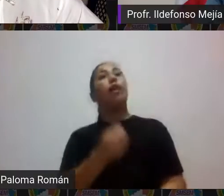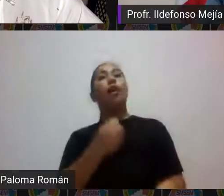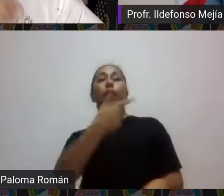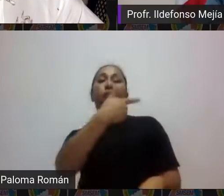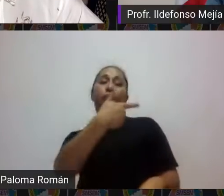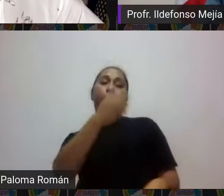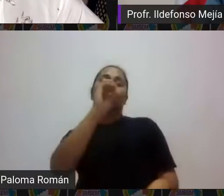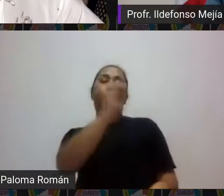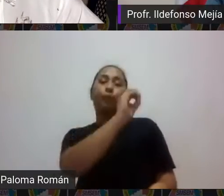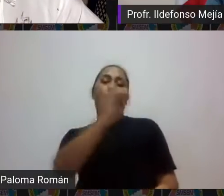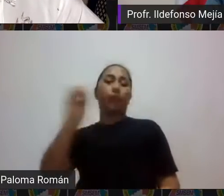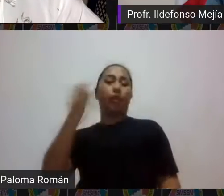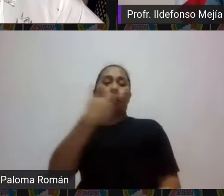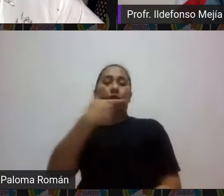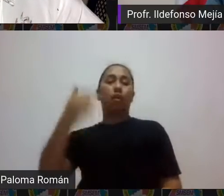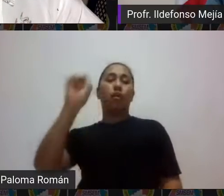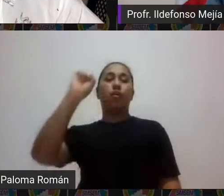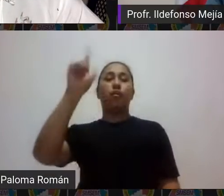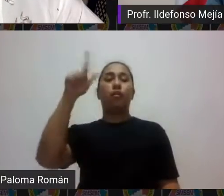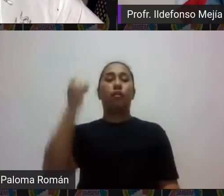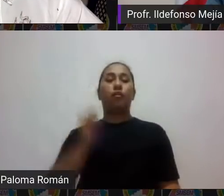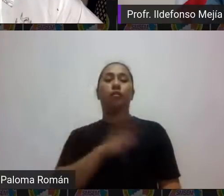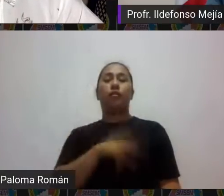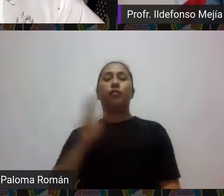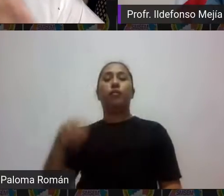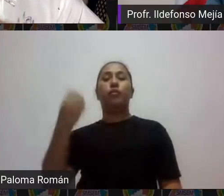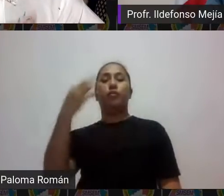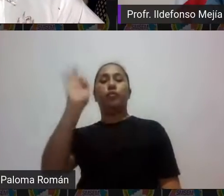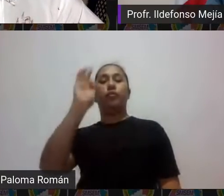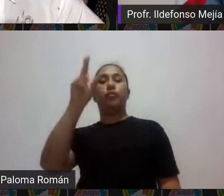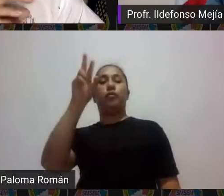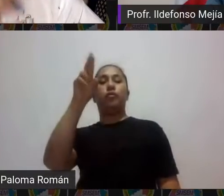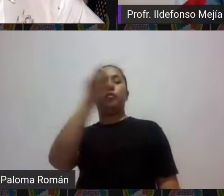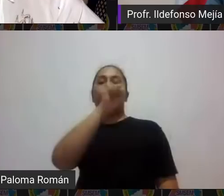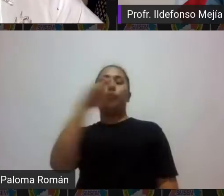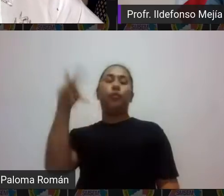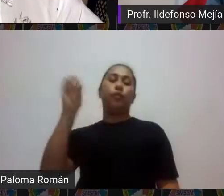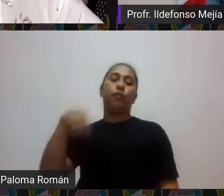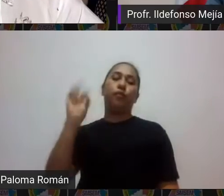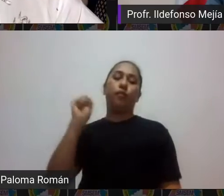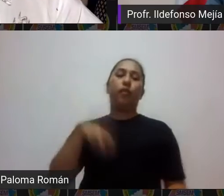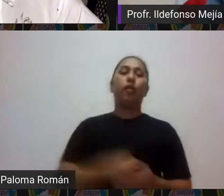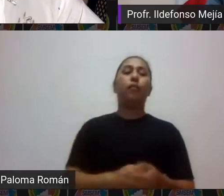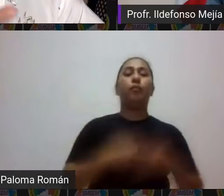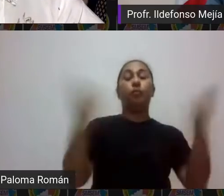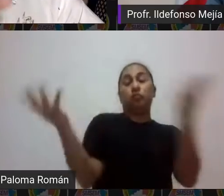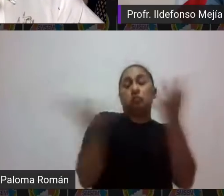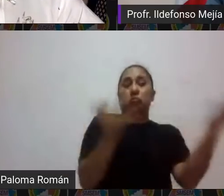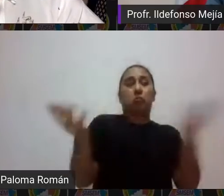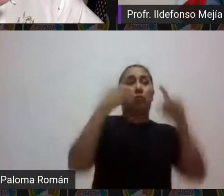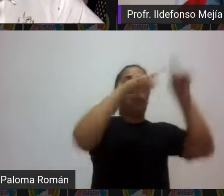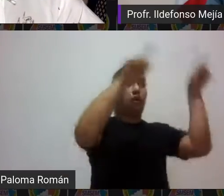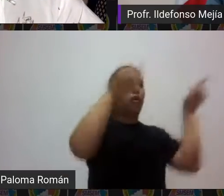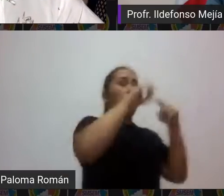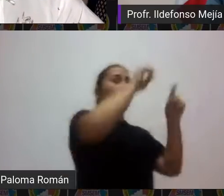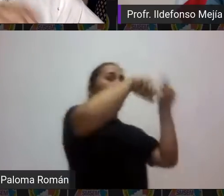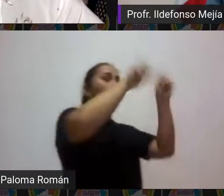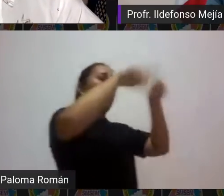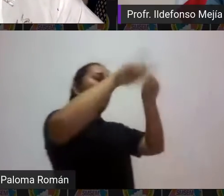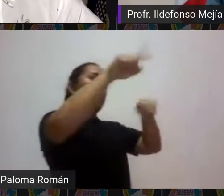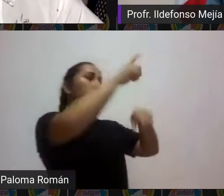hay un formulario que puedes hacer y el instrumento lo haces ahí puedes hacer rúbricas o puedes hacer este